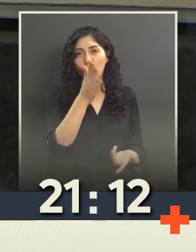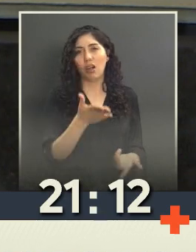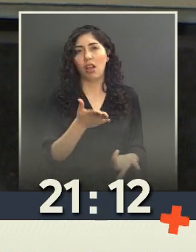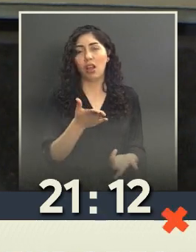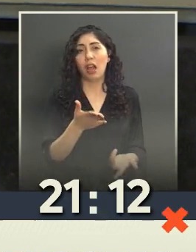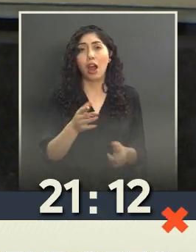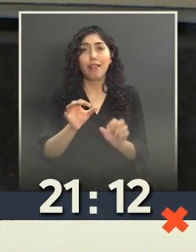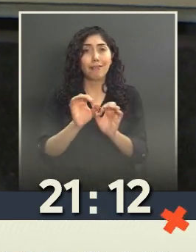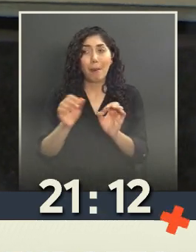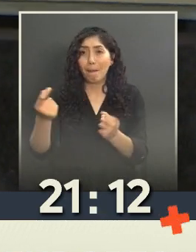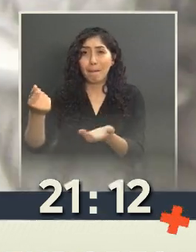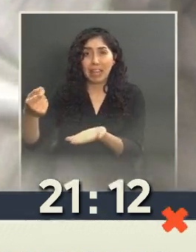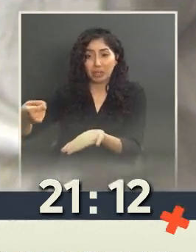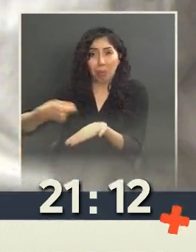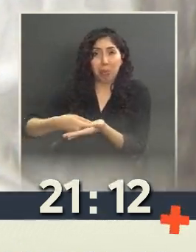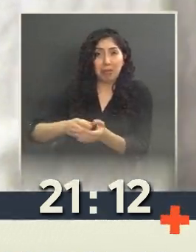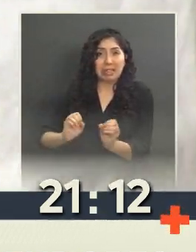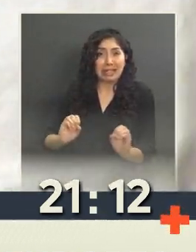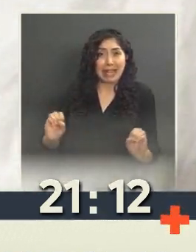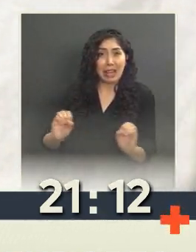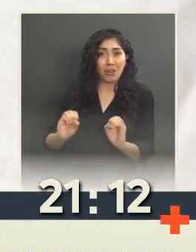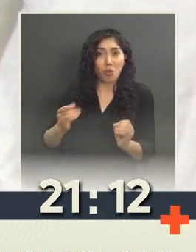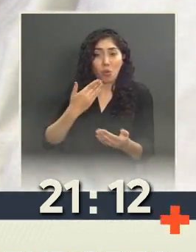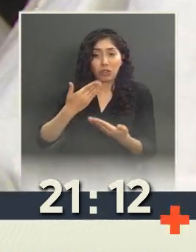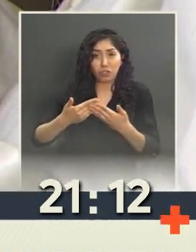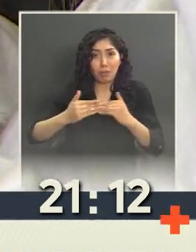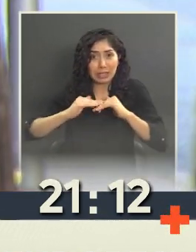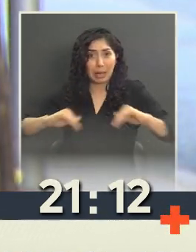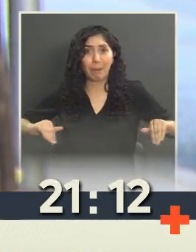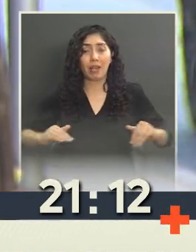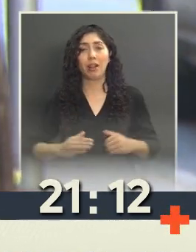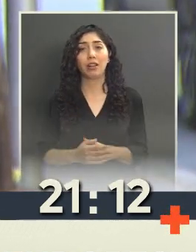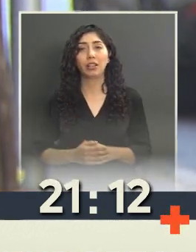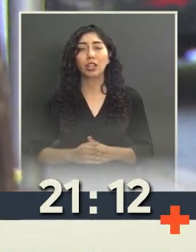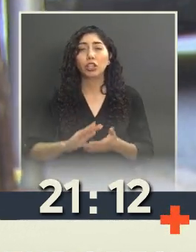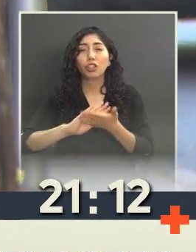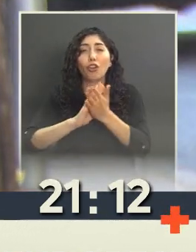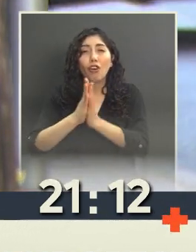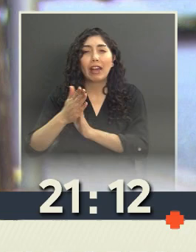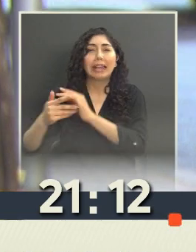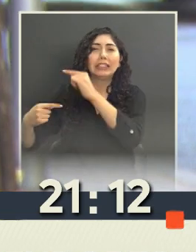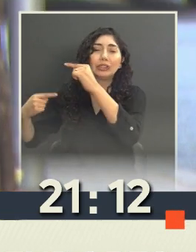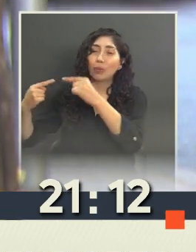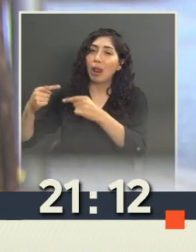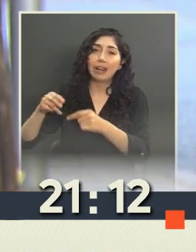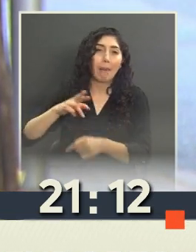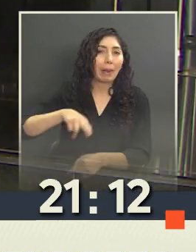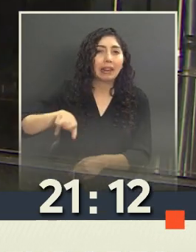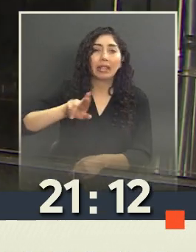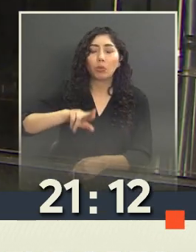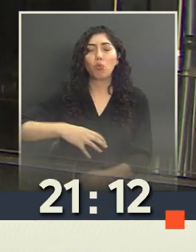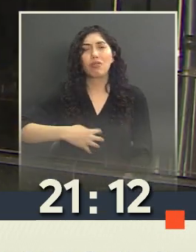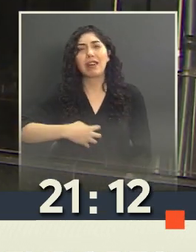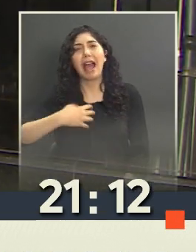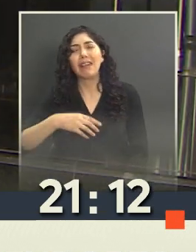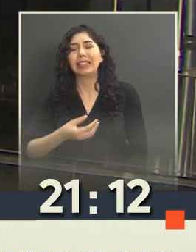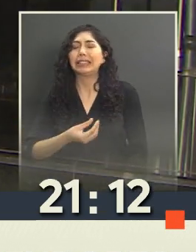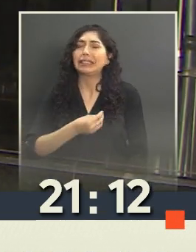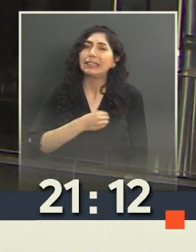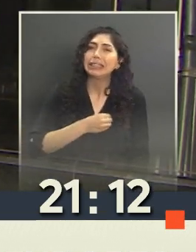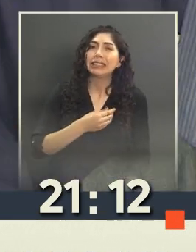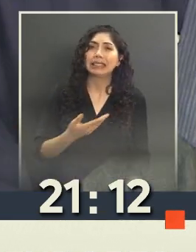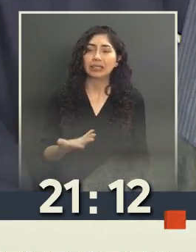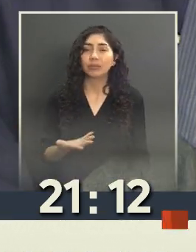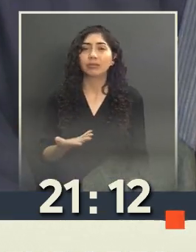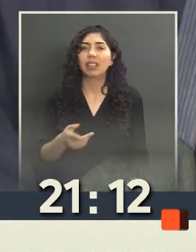desde que me separé de él. Todas historias urgentes. Rabia, impotencia, tristeza. Los que pierden, nos dicen, son